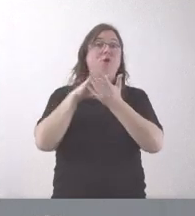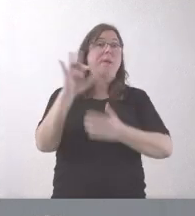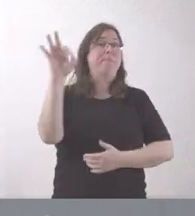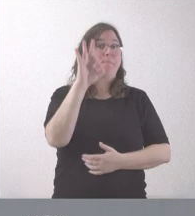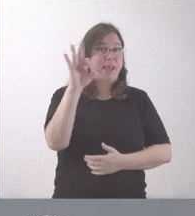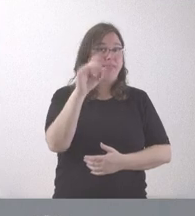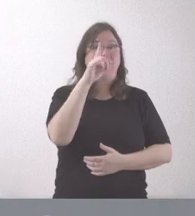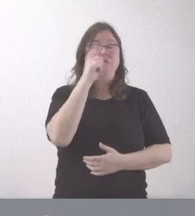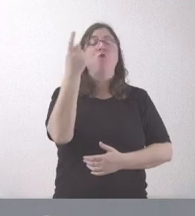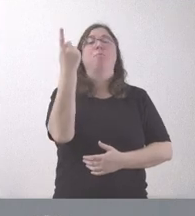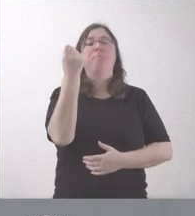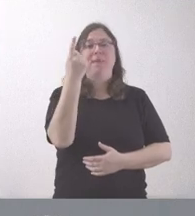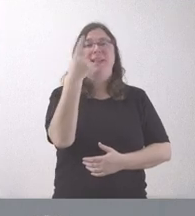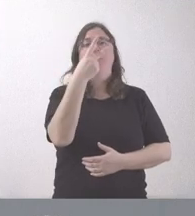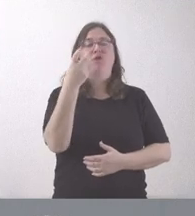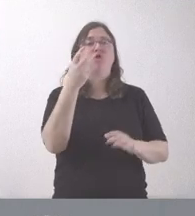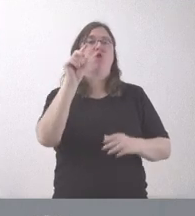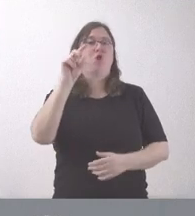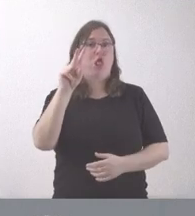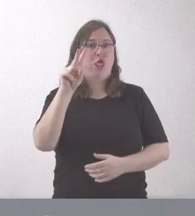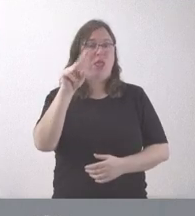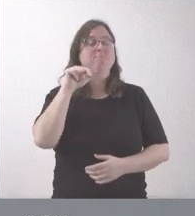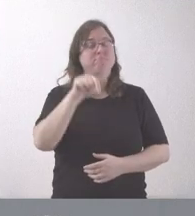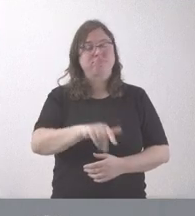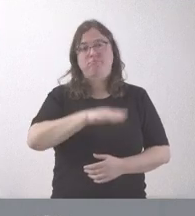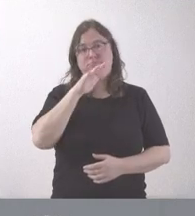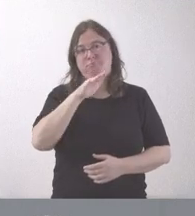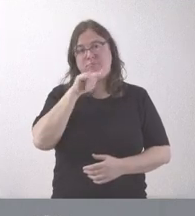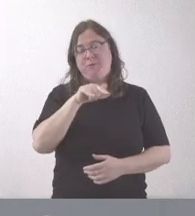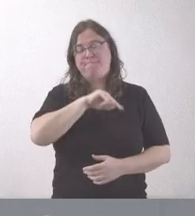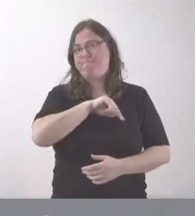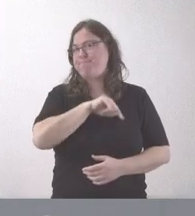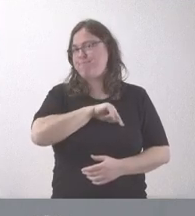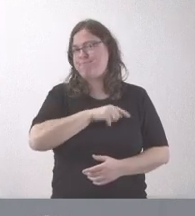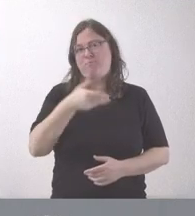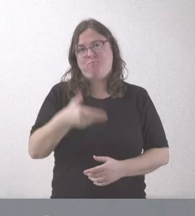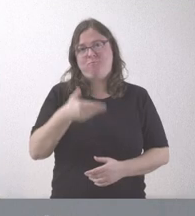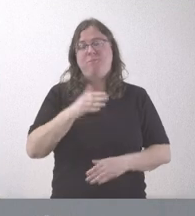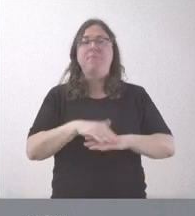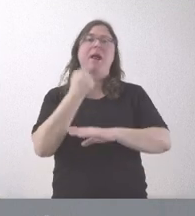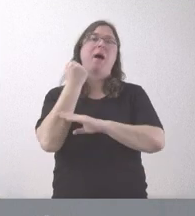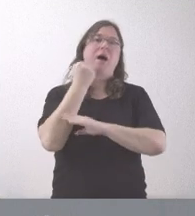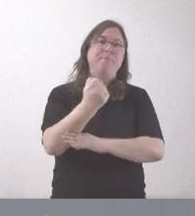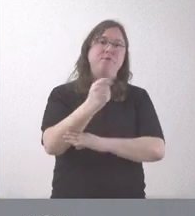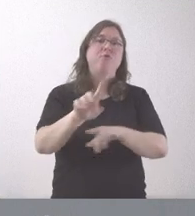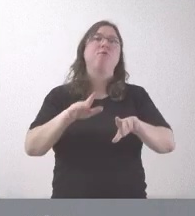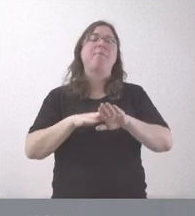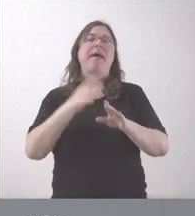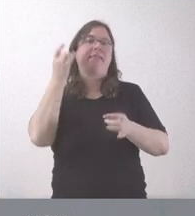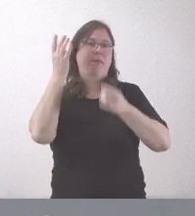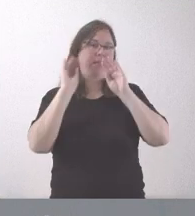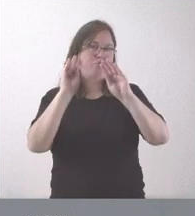1212. Y que este es un motivo, yo creo, de significado muy relevante de apoyo y respaldo a esa actividad.